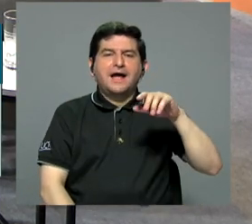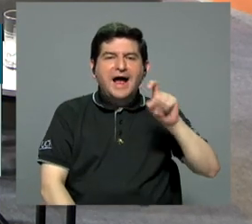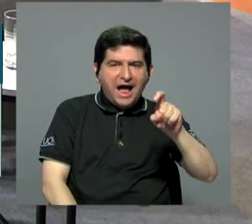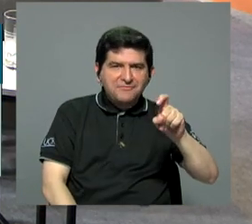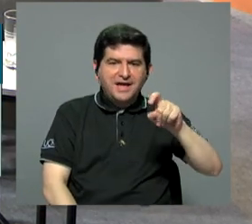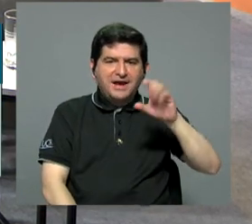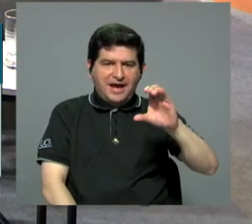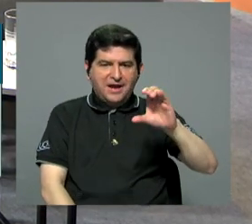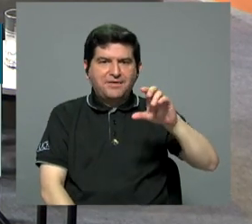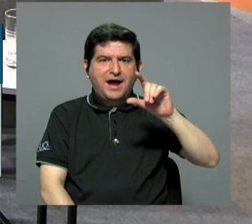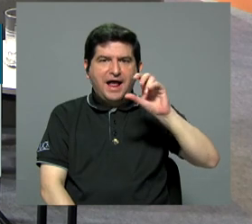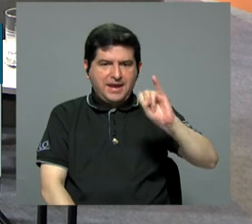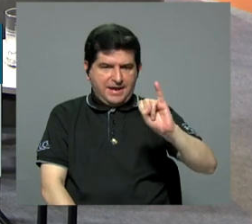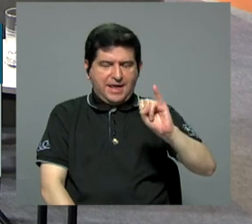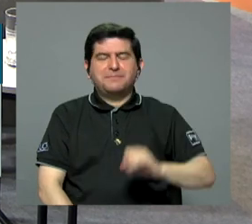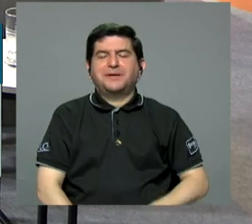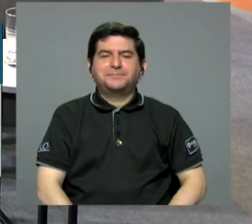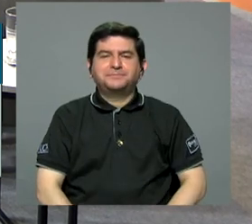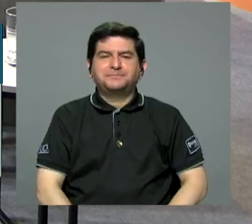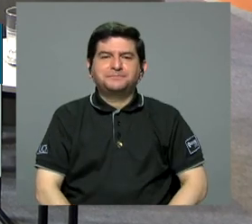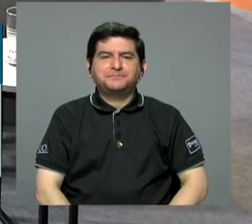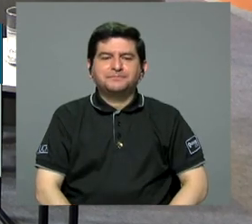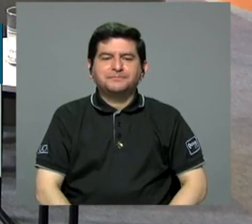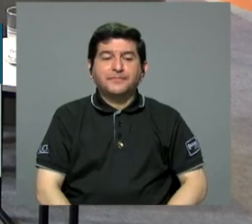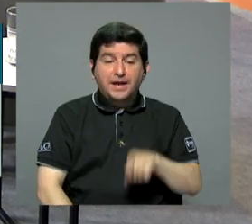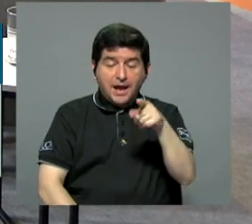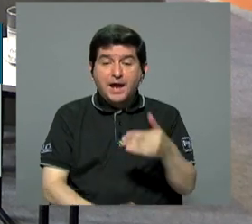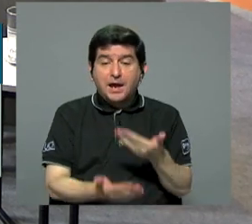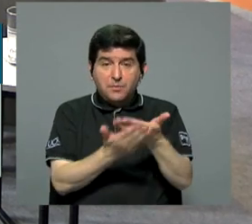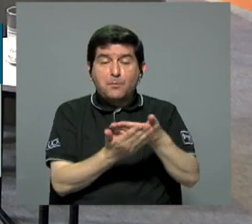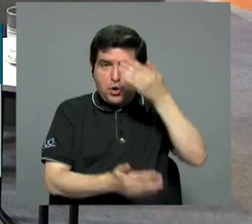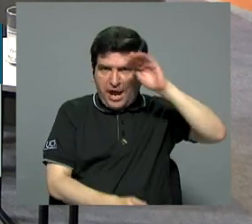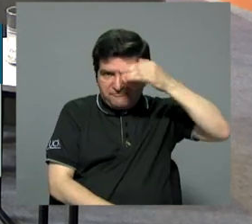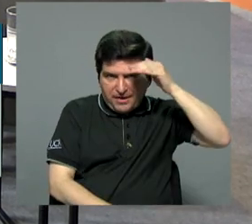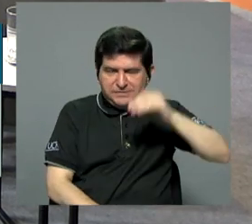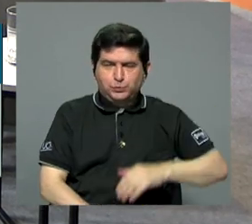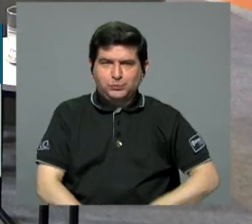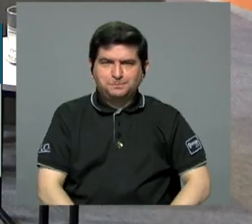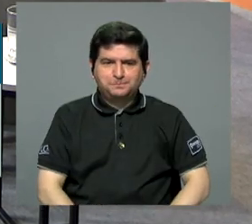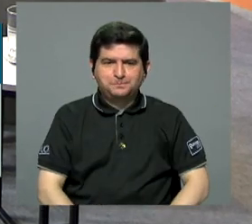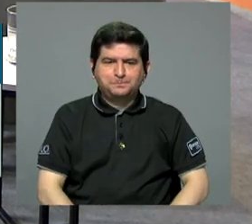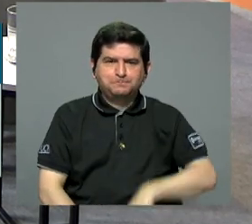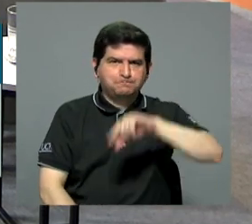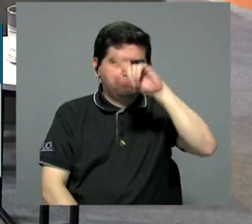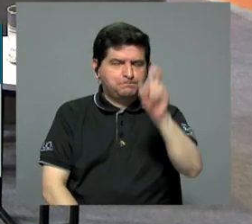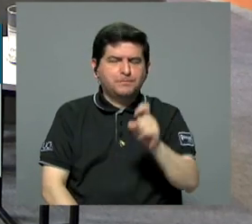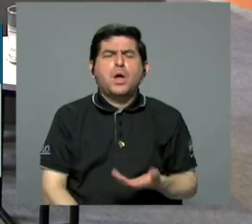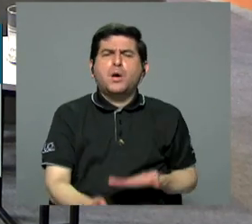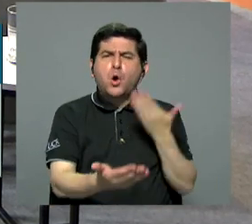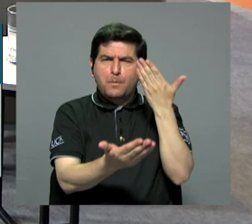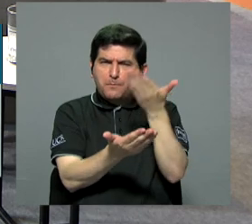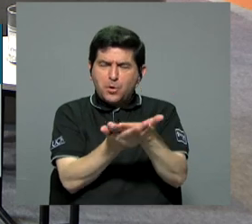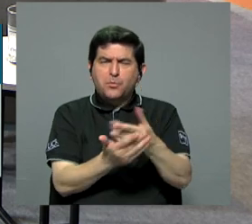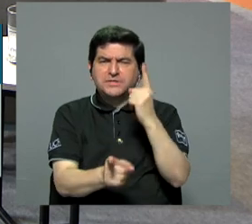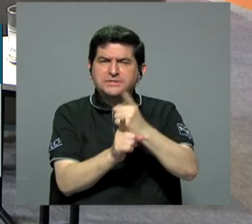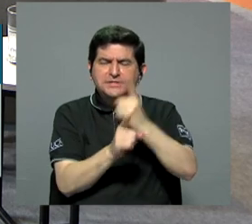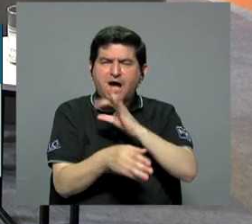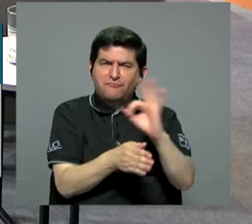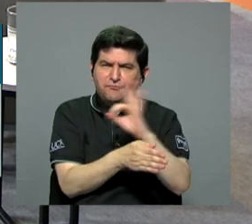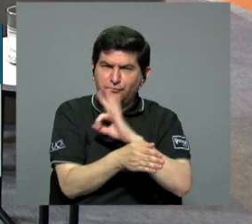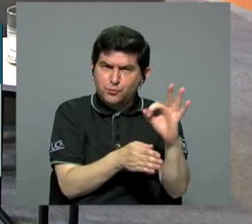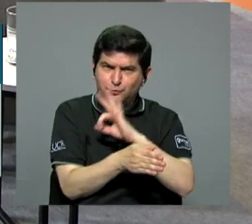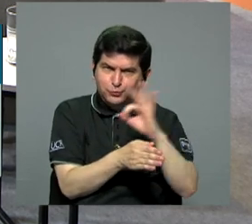Javier Carvajal y Lama están planteándonos en este momento la siguiente pregunta. ¿Qué proponen para un adecuado